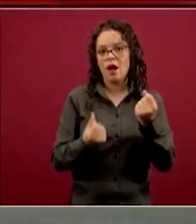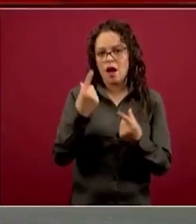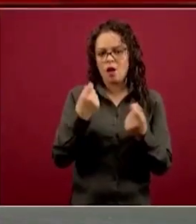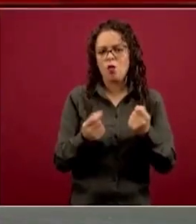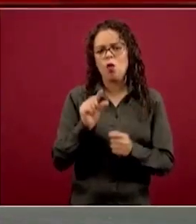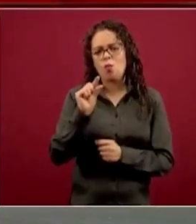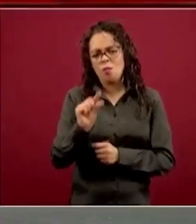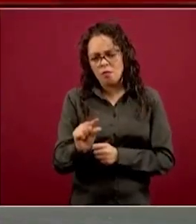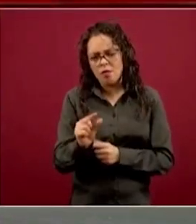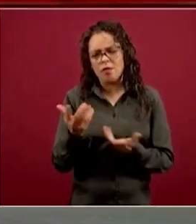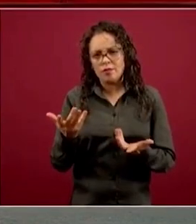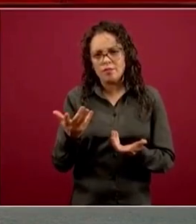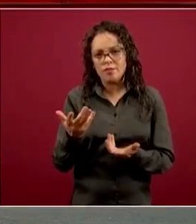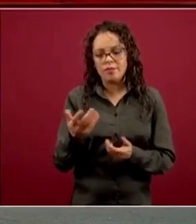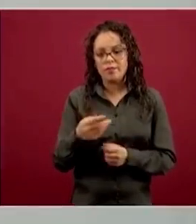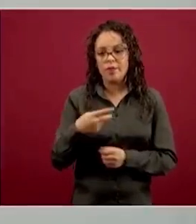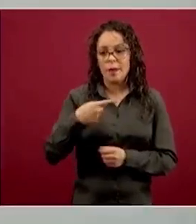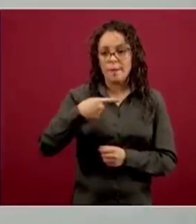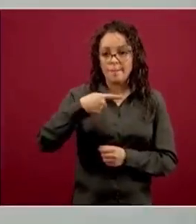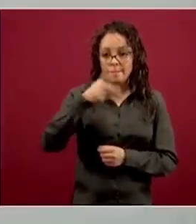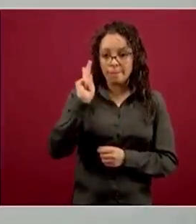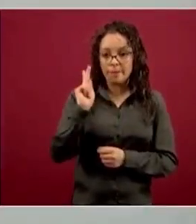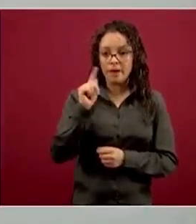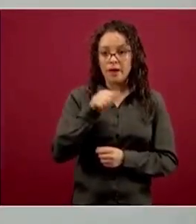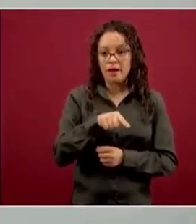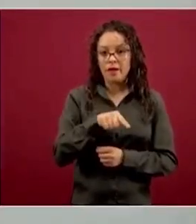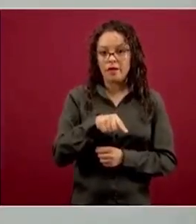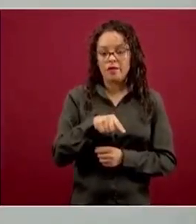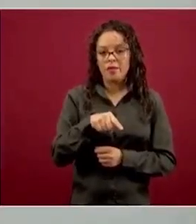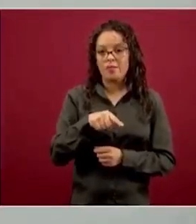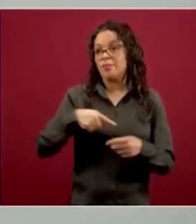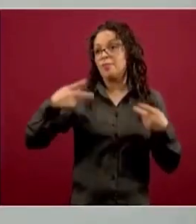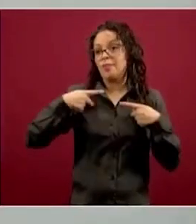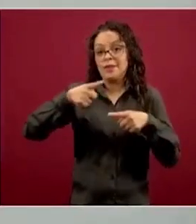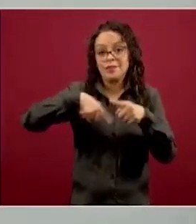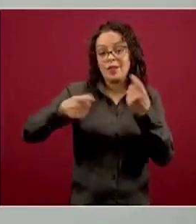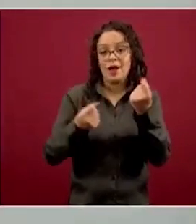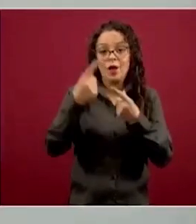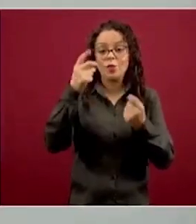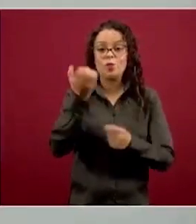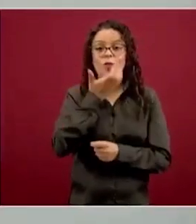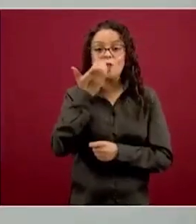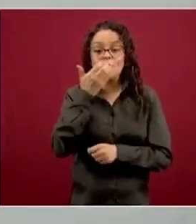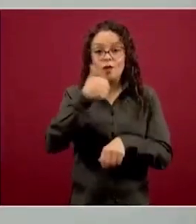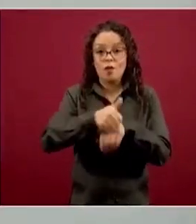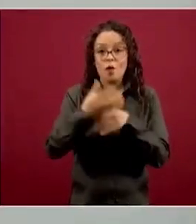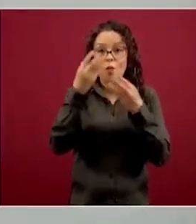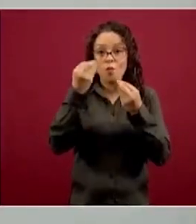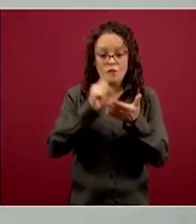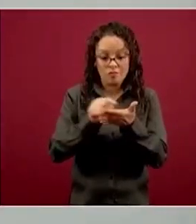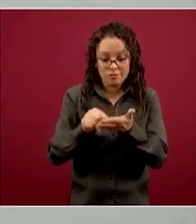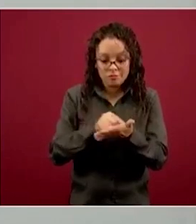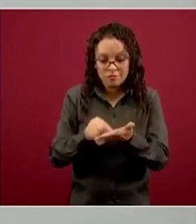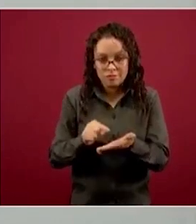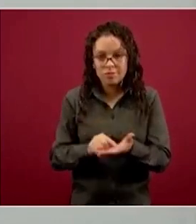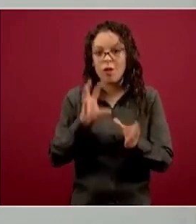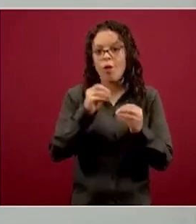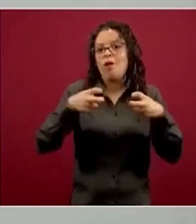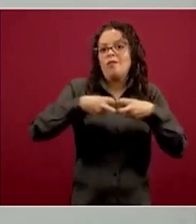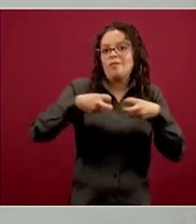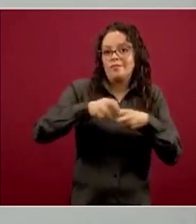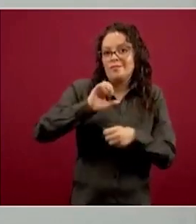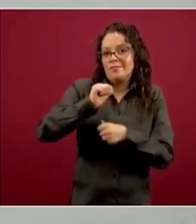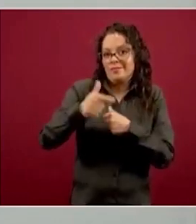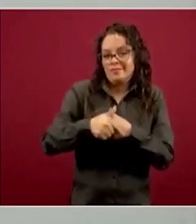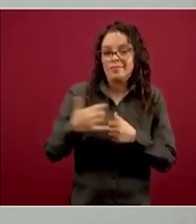como no estamos acostumbrados a teclear 18 dígitos, nos ponemos nerviosos, confundimos un 1 con